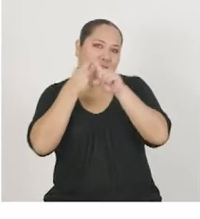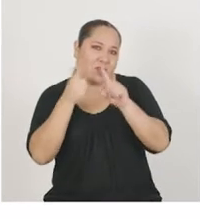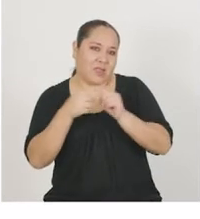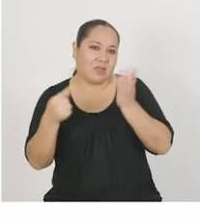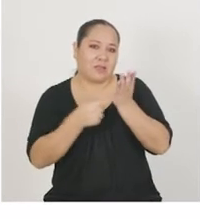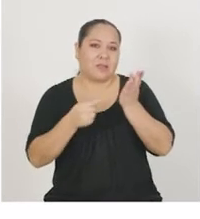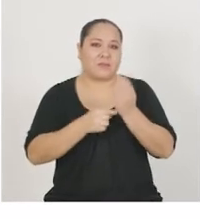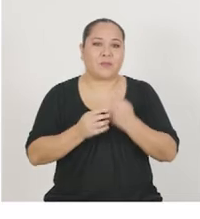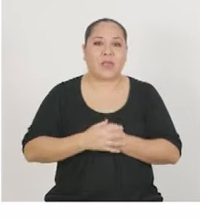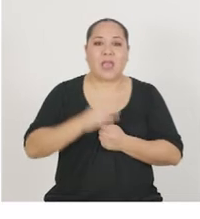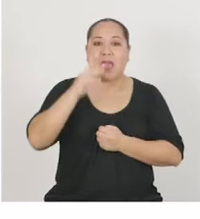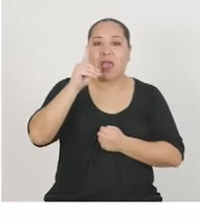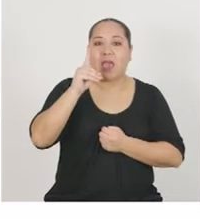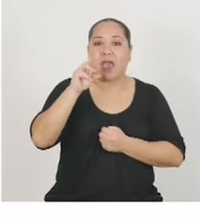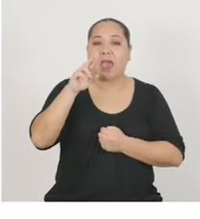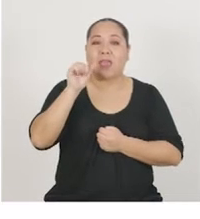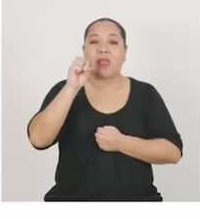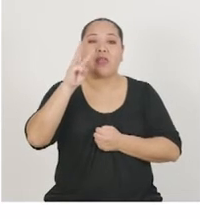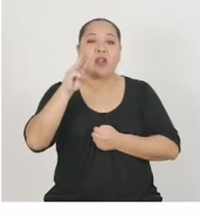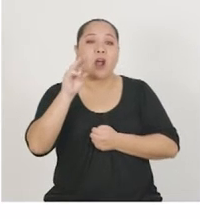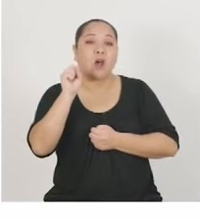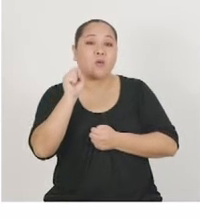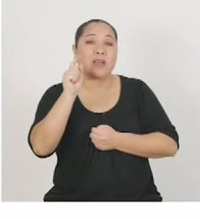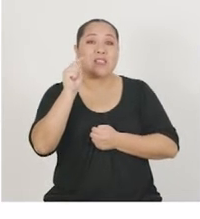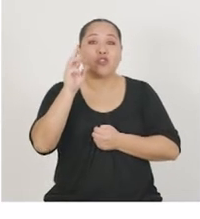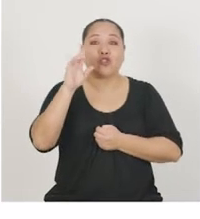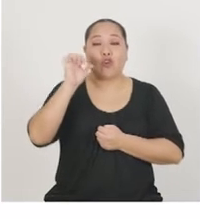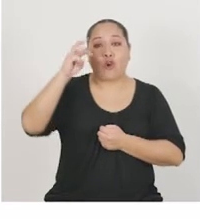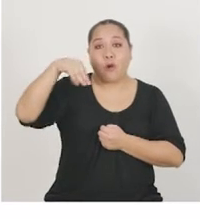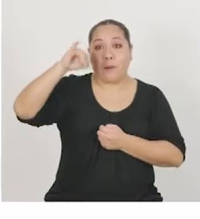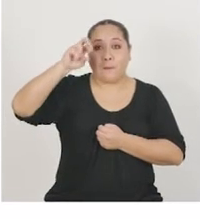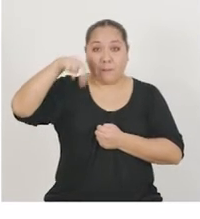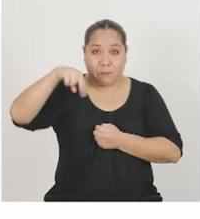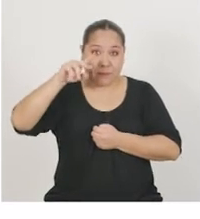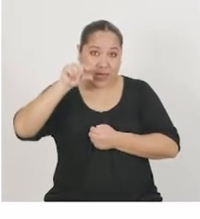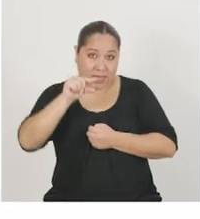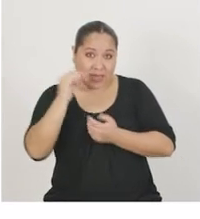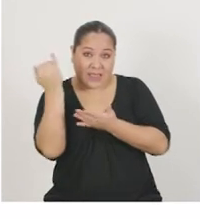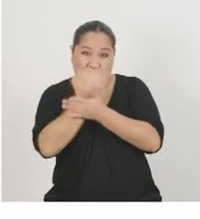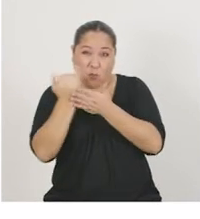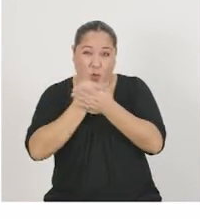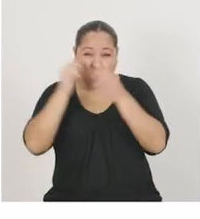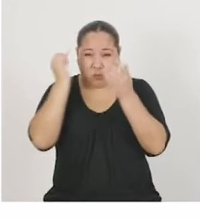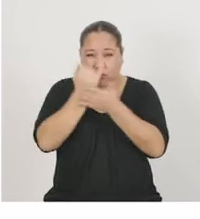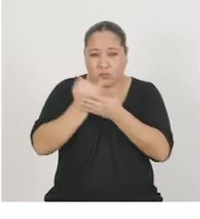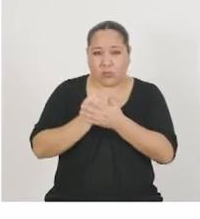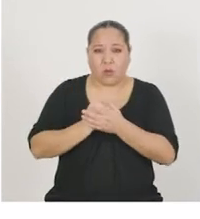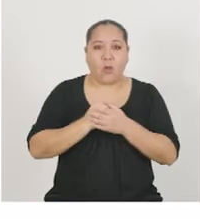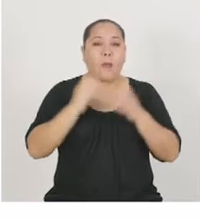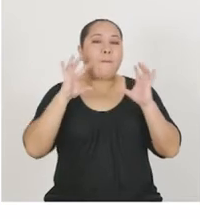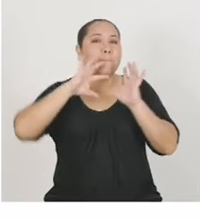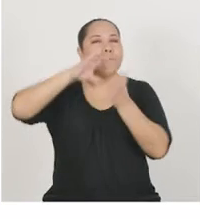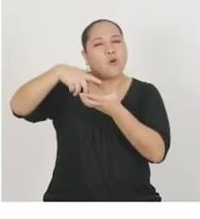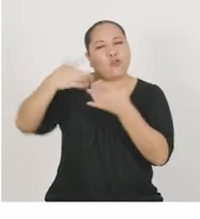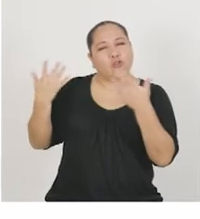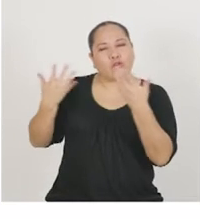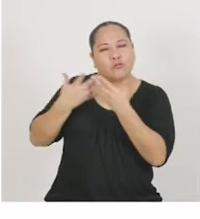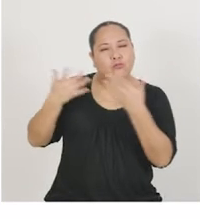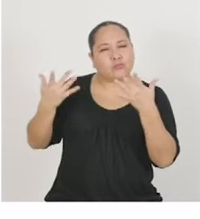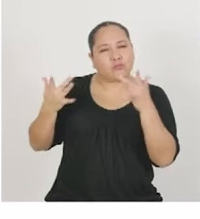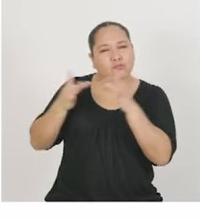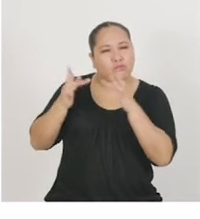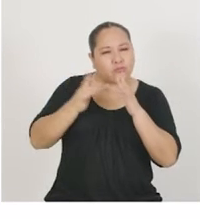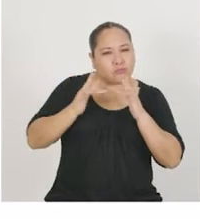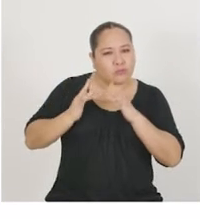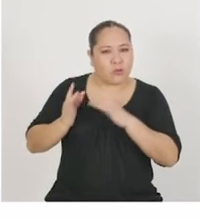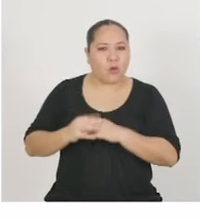Storming o Tormenta de Dibujos. Dos, Mundos Relacionados. Tres, Google Storming. Pero